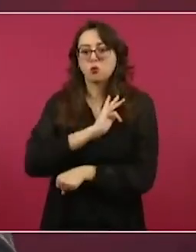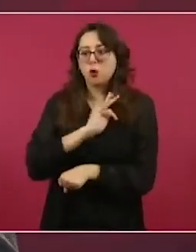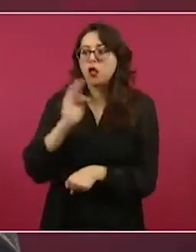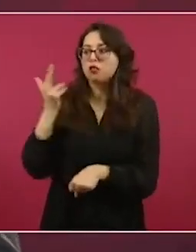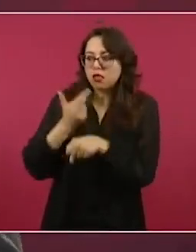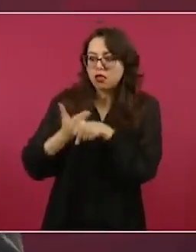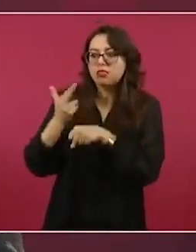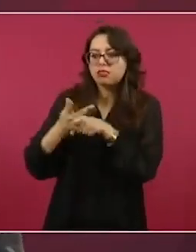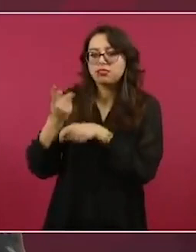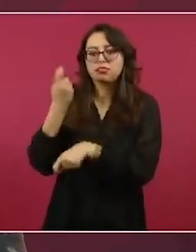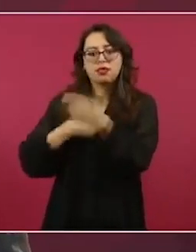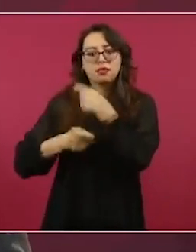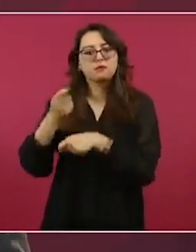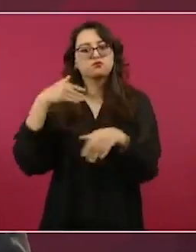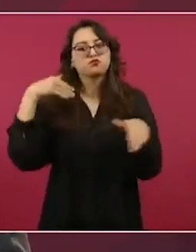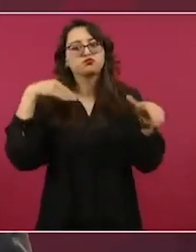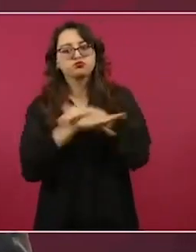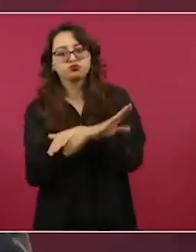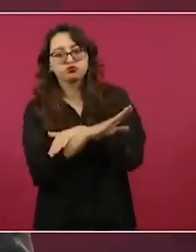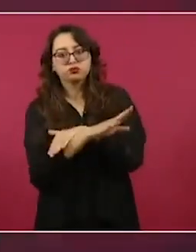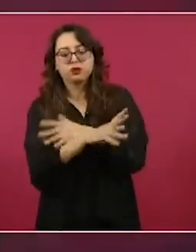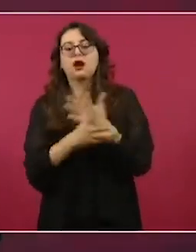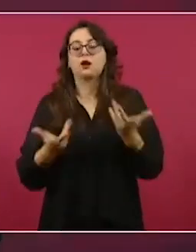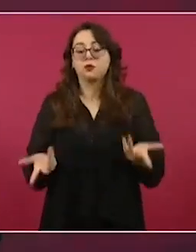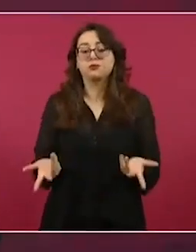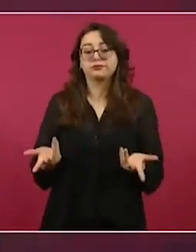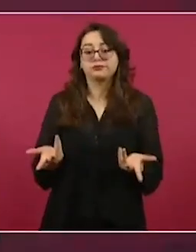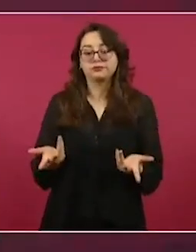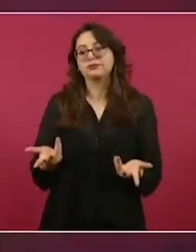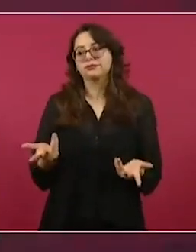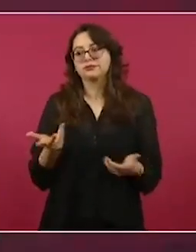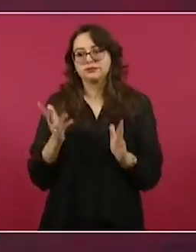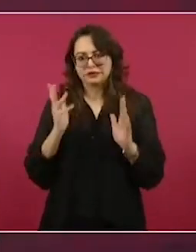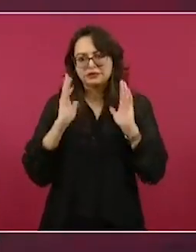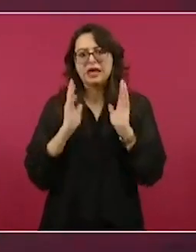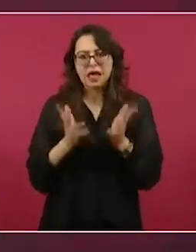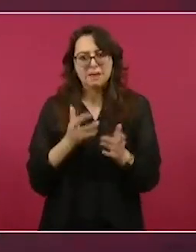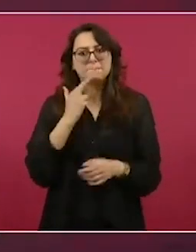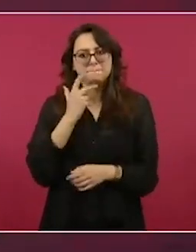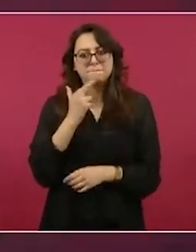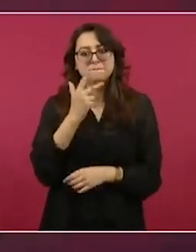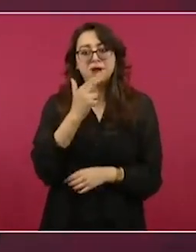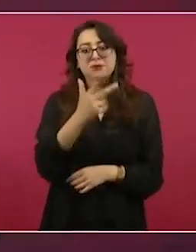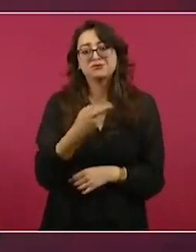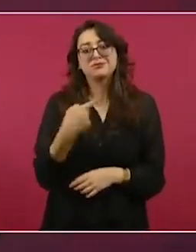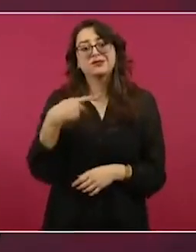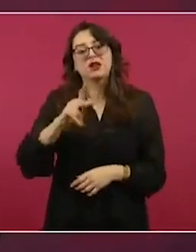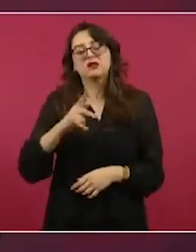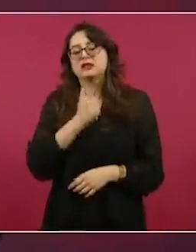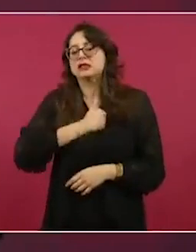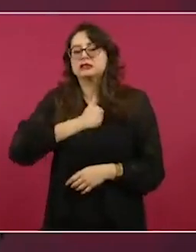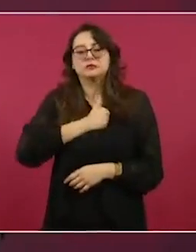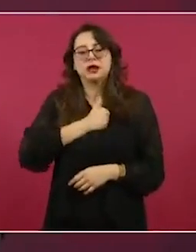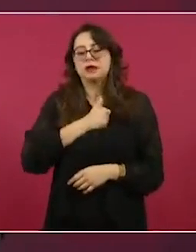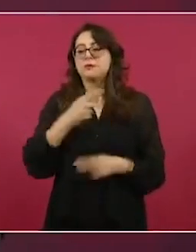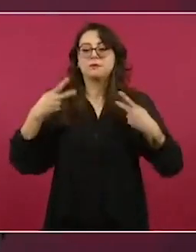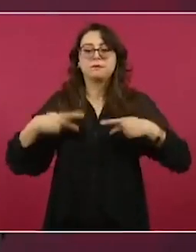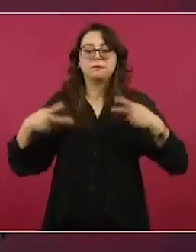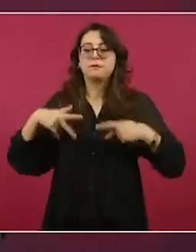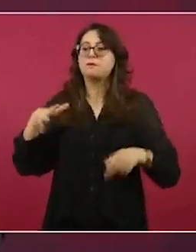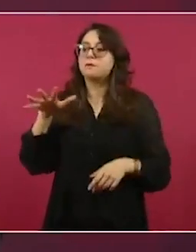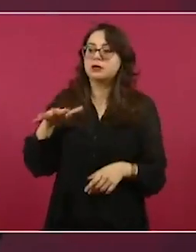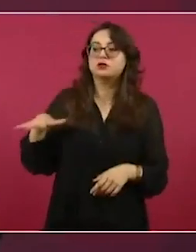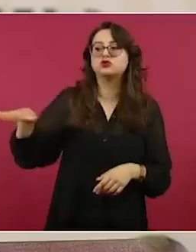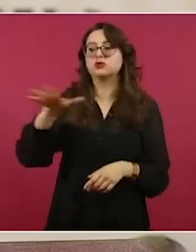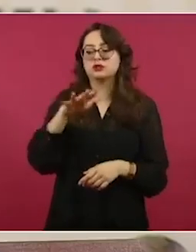Reiterar que se engaña mucho a las personas, desgraciadamente, a las familias. Es falso lo que les dijeron, que se van